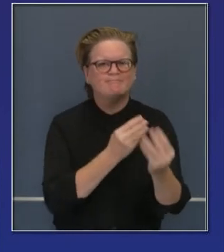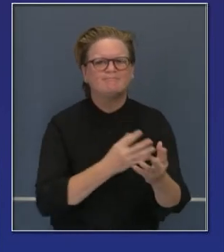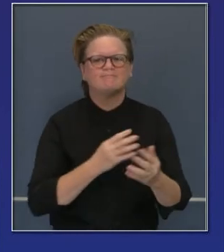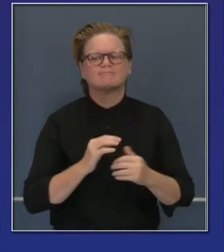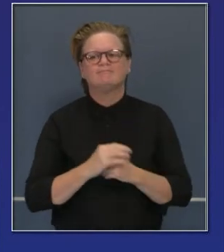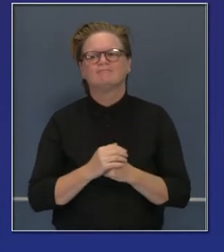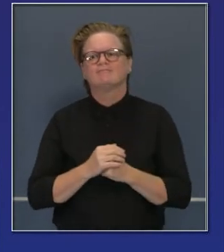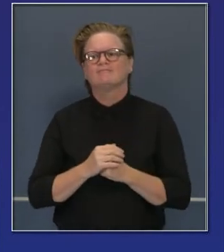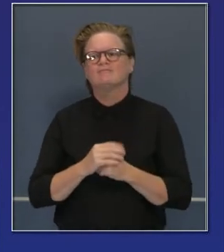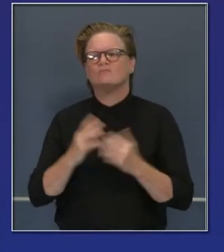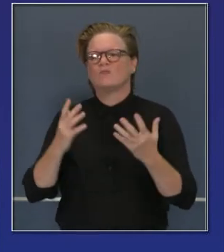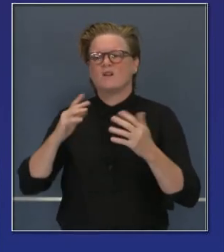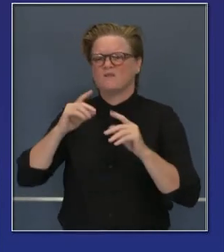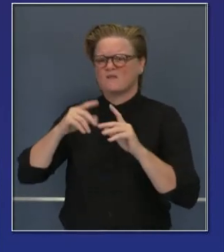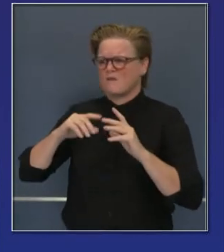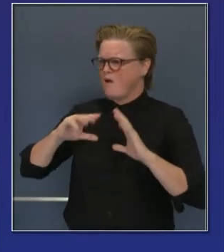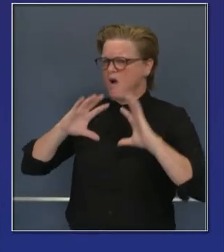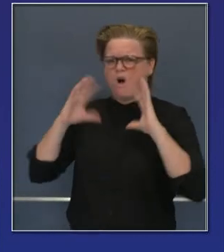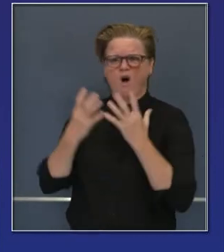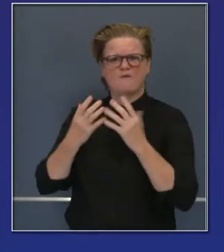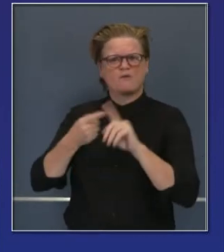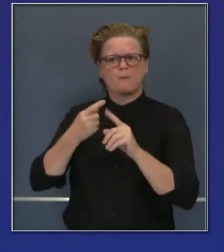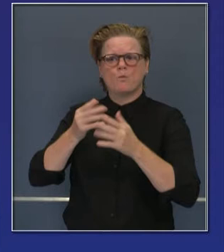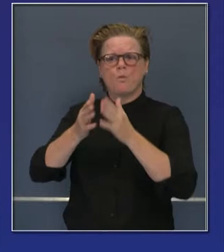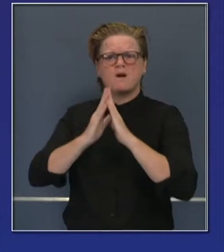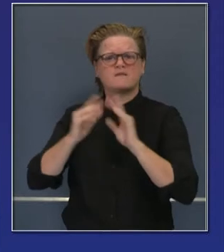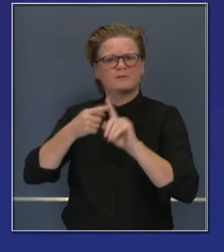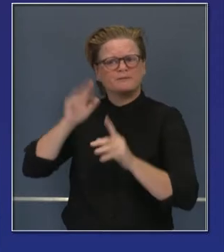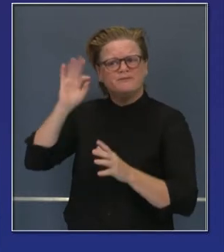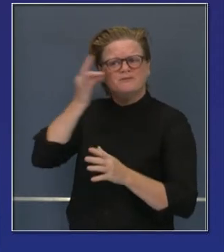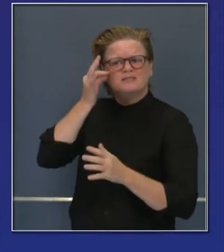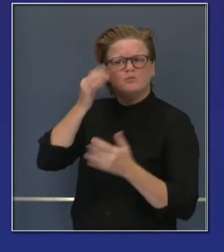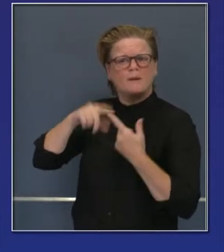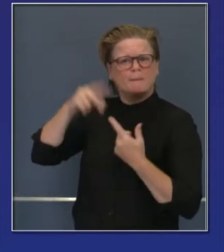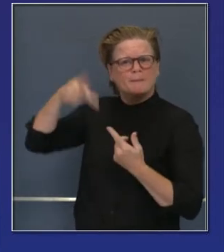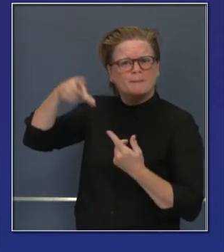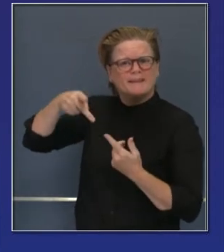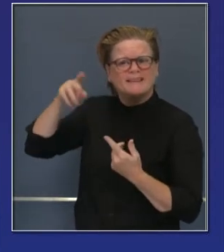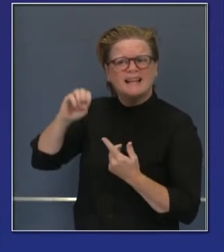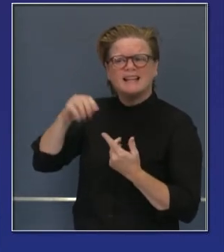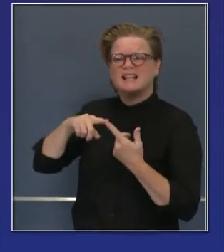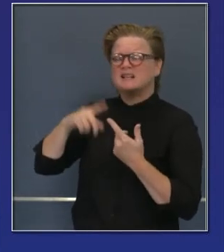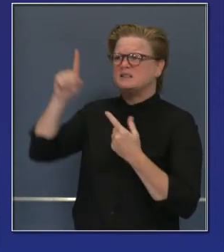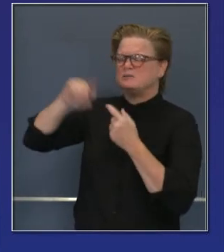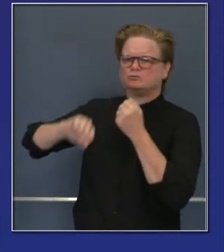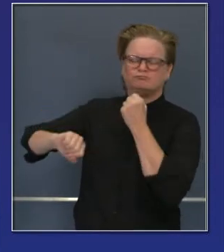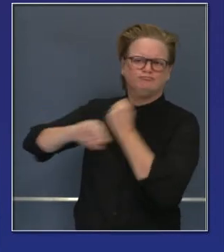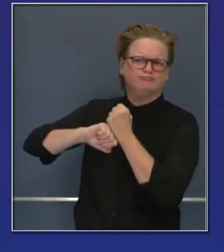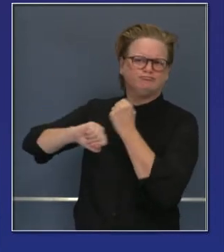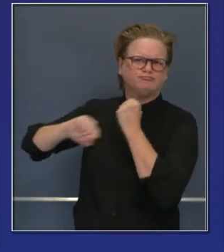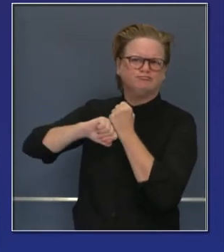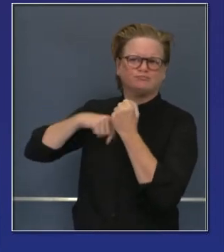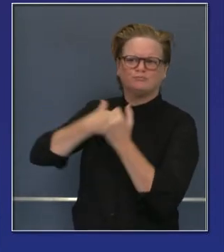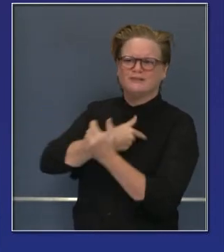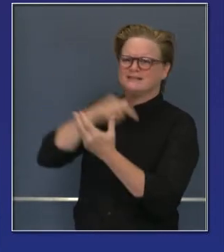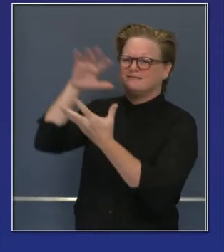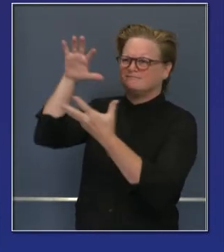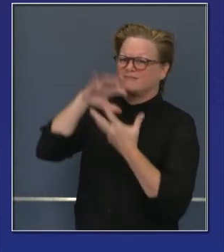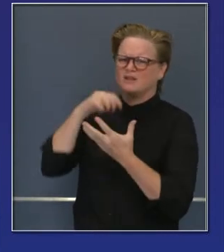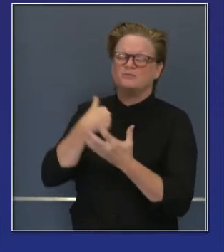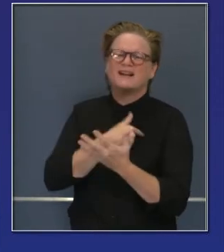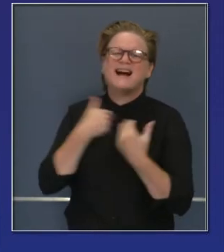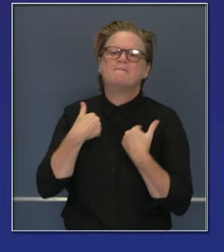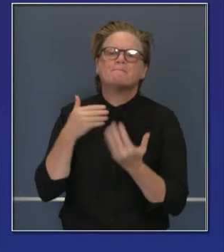peticiones más costosas que tenemos del gobierno federal, el equipo de protección personal, decenas de millones más, más,